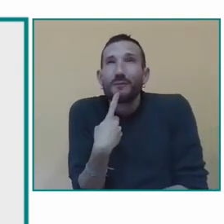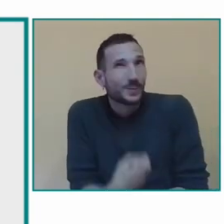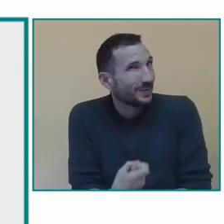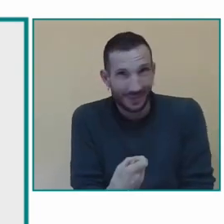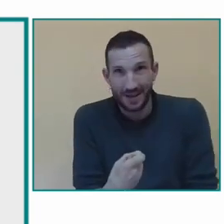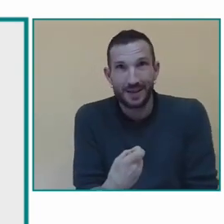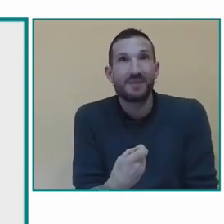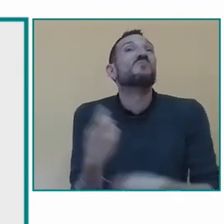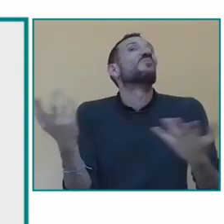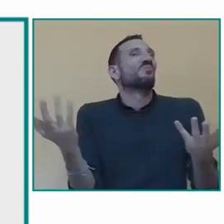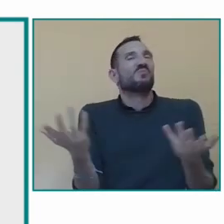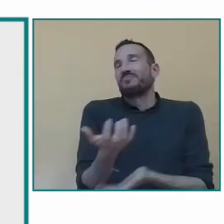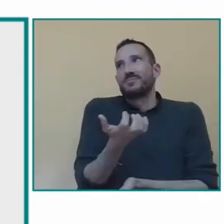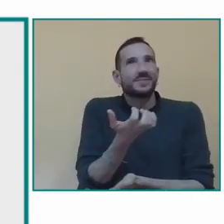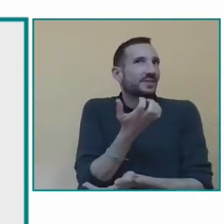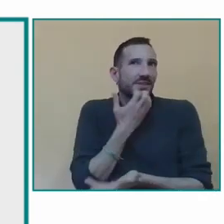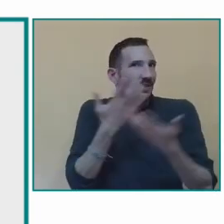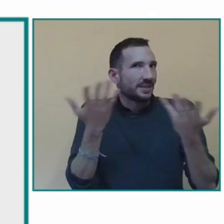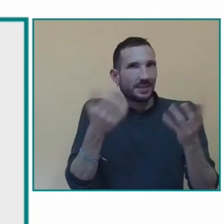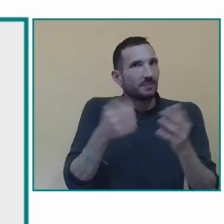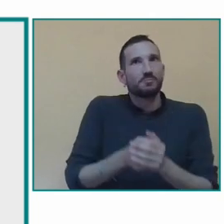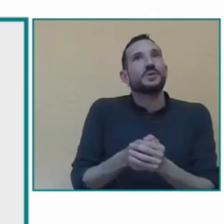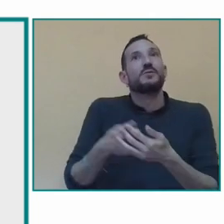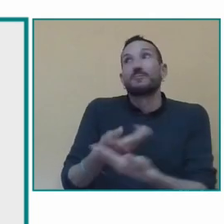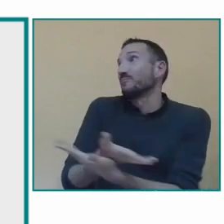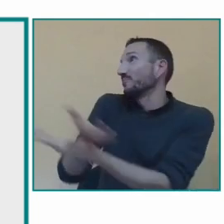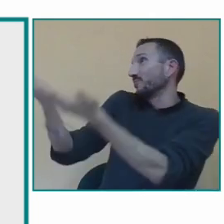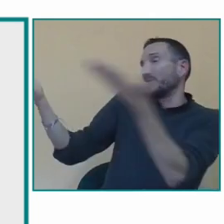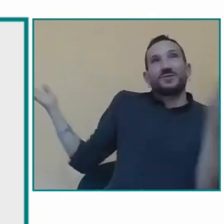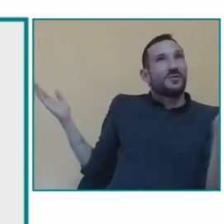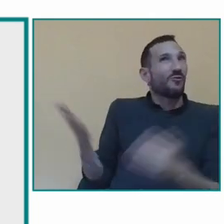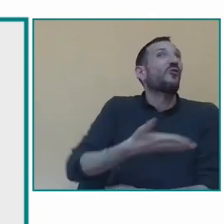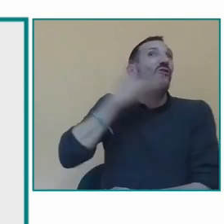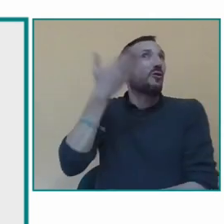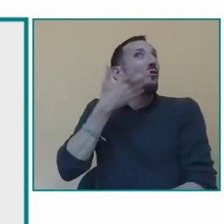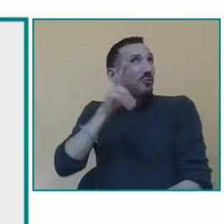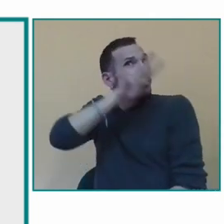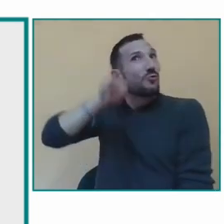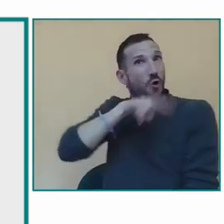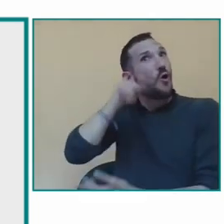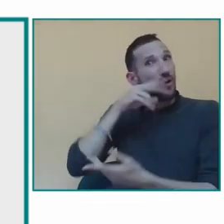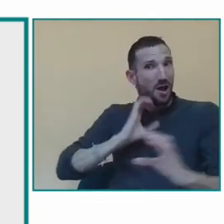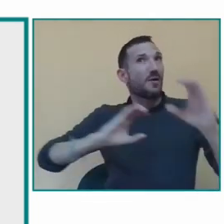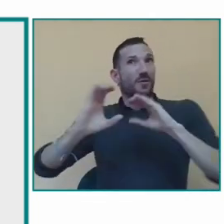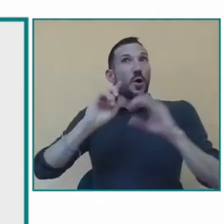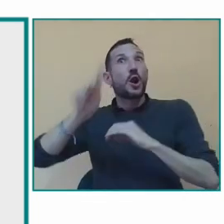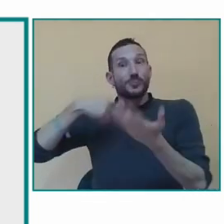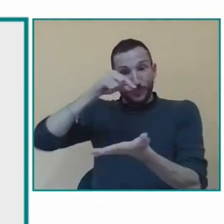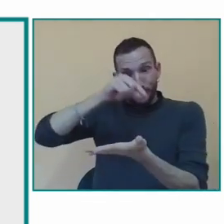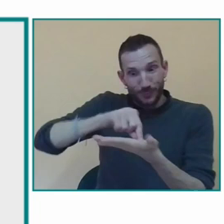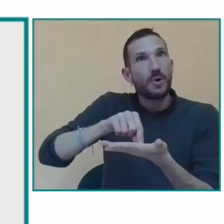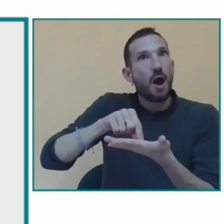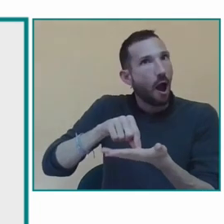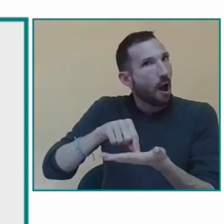capacidades y su comunicación algunos alumnos tienen graves dificultades en la comunicación exactamente igual que